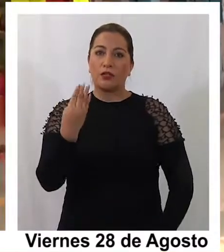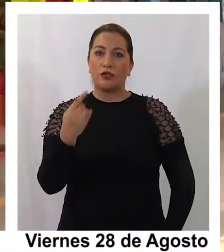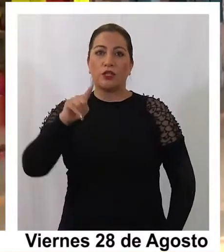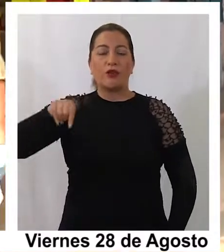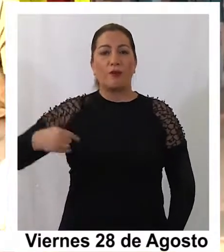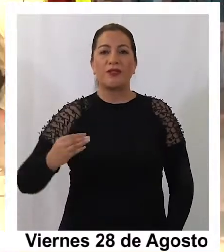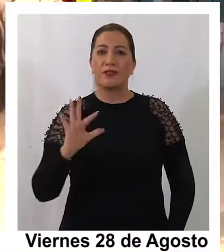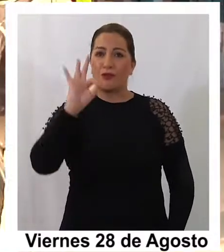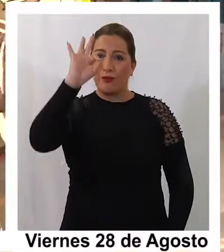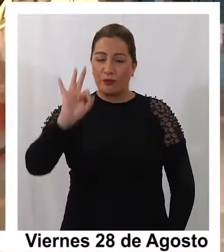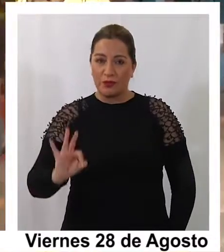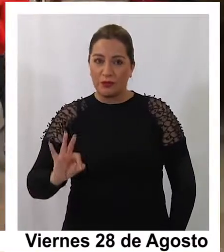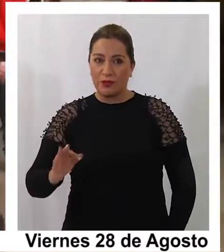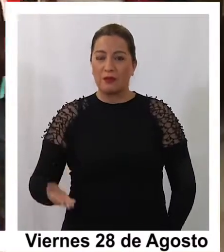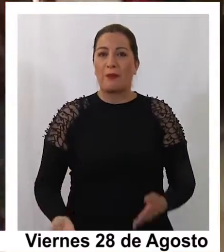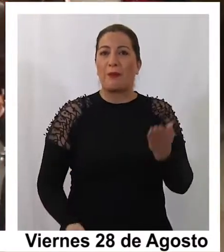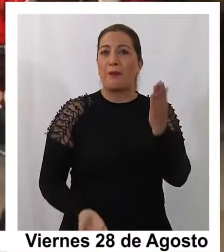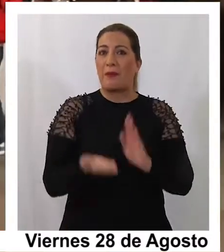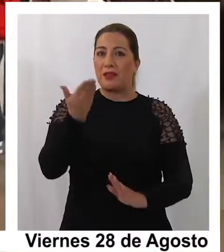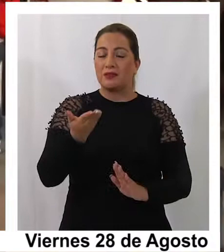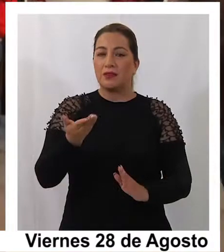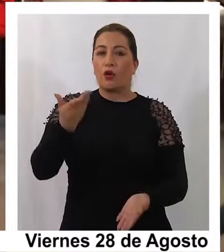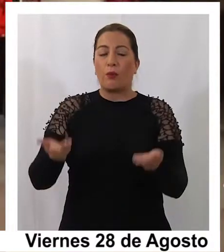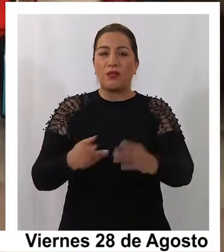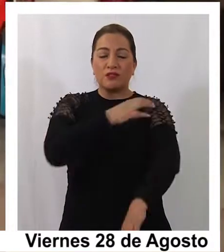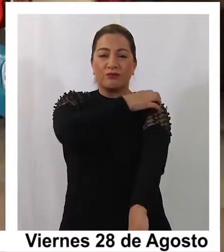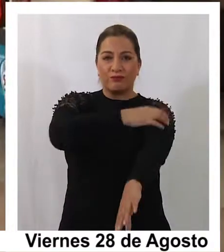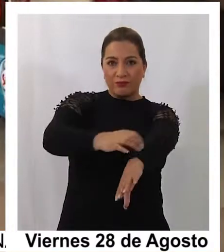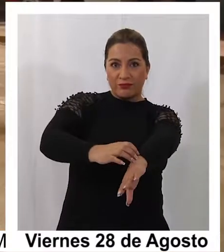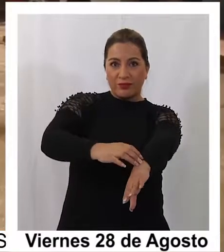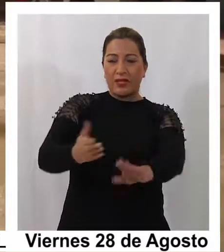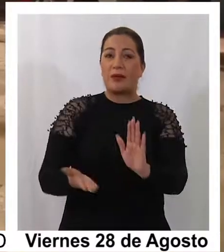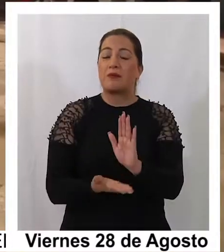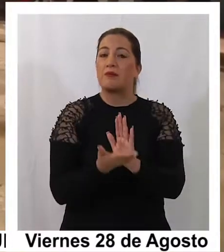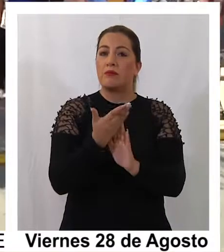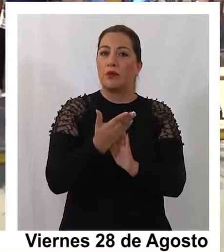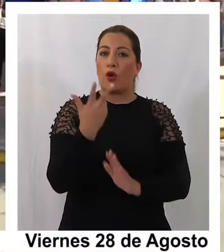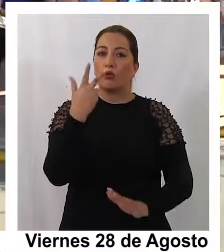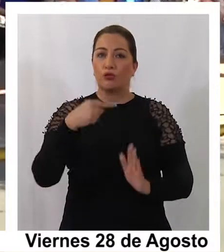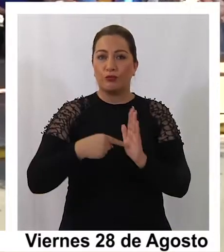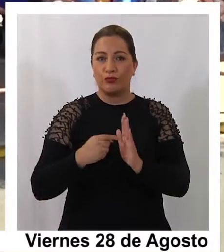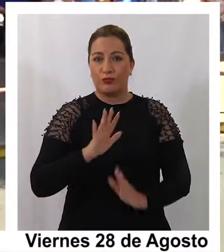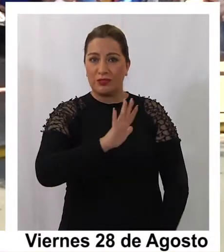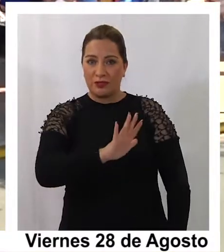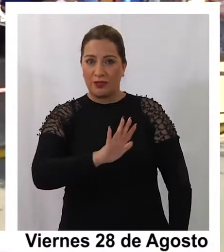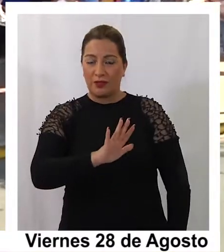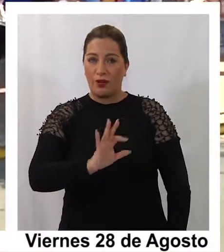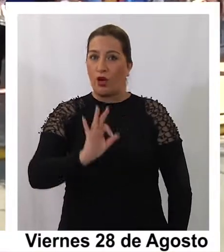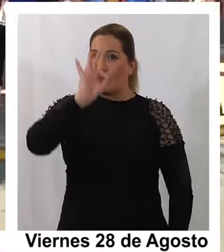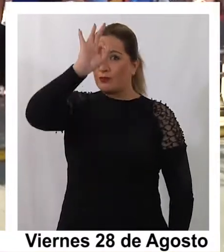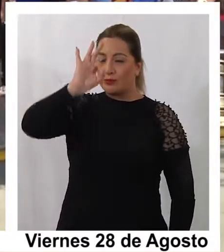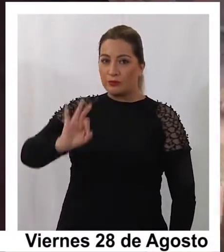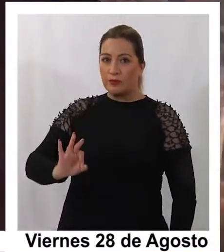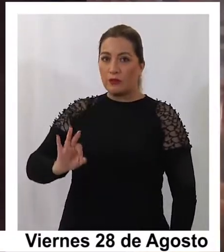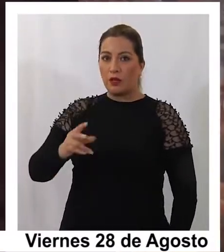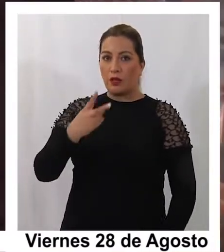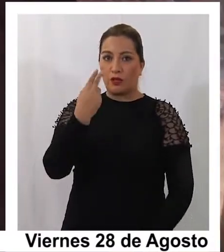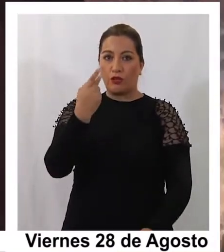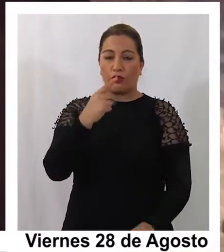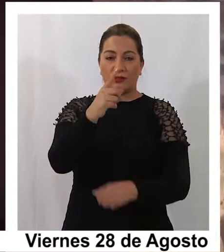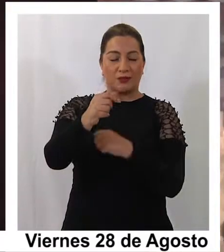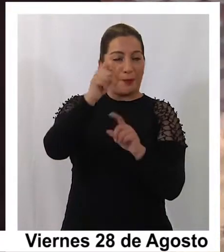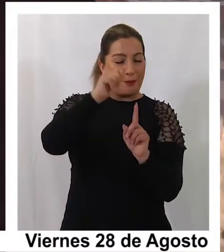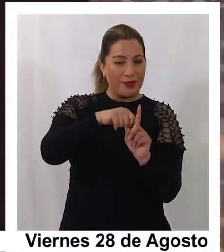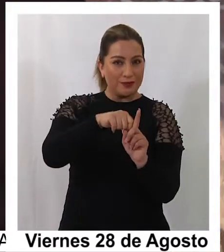,5%, superando la media nacional y aumentando en 8,5 puntos porcentuales en 12 meses.